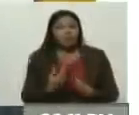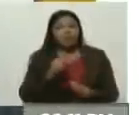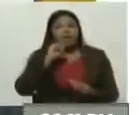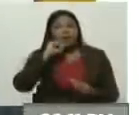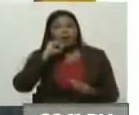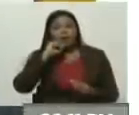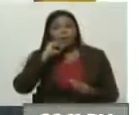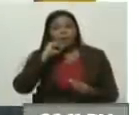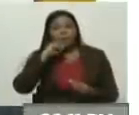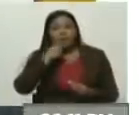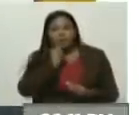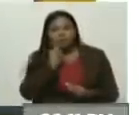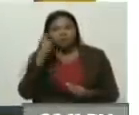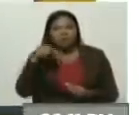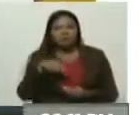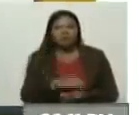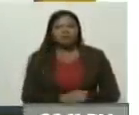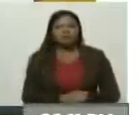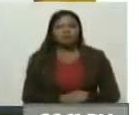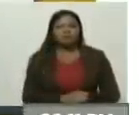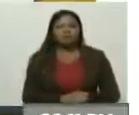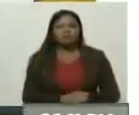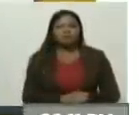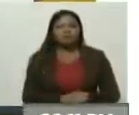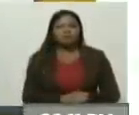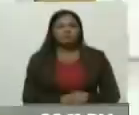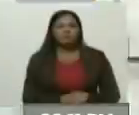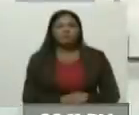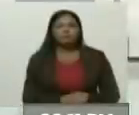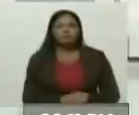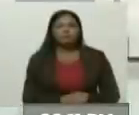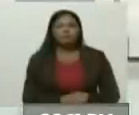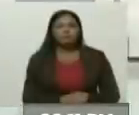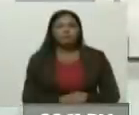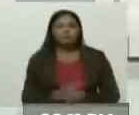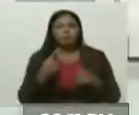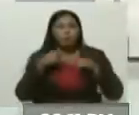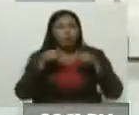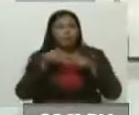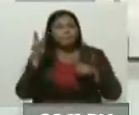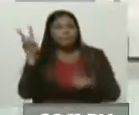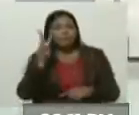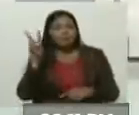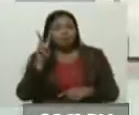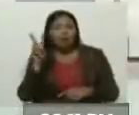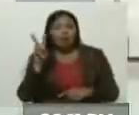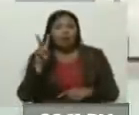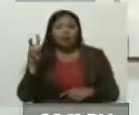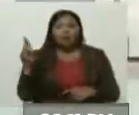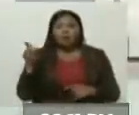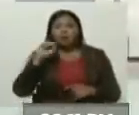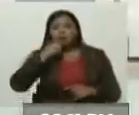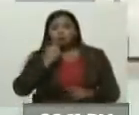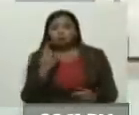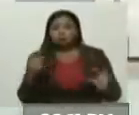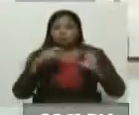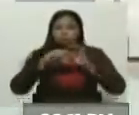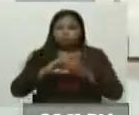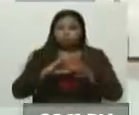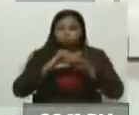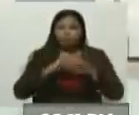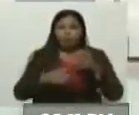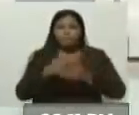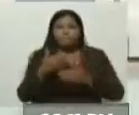Nicolás Maduro Moros, y su homólogo ruso Vladimir Putin, Venezuela y Rusia afianzan las relaciones